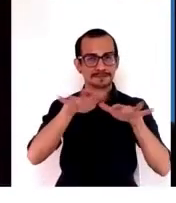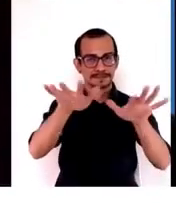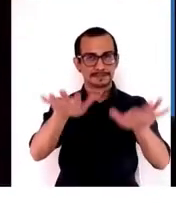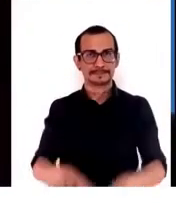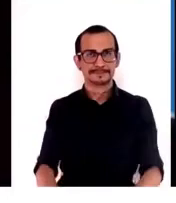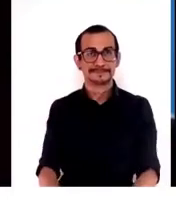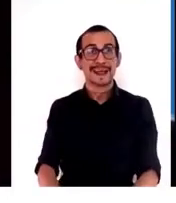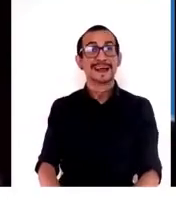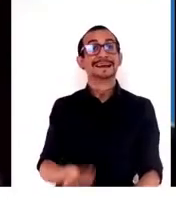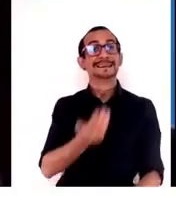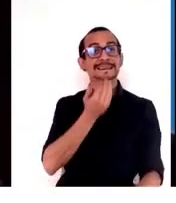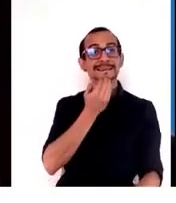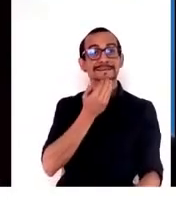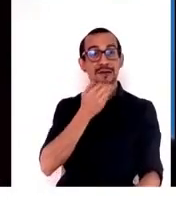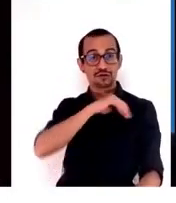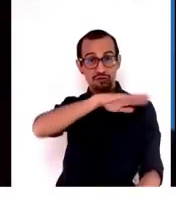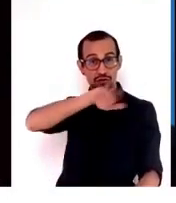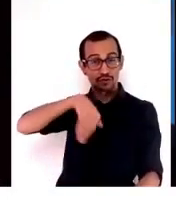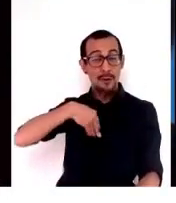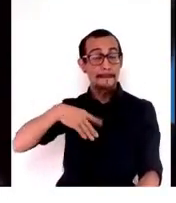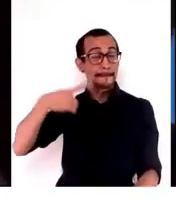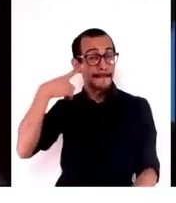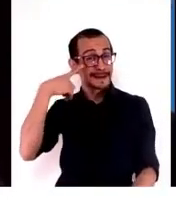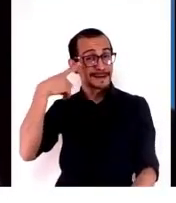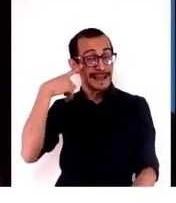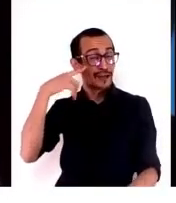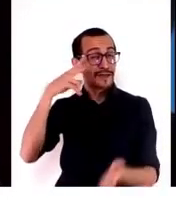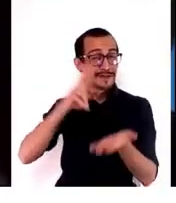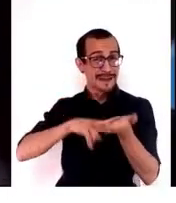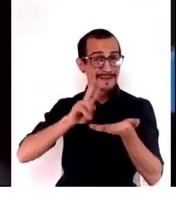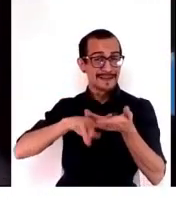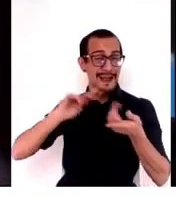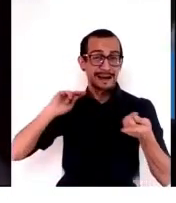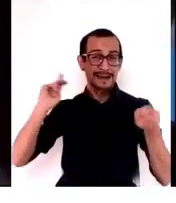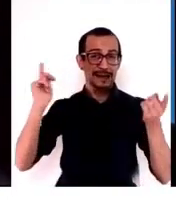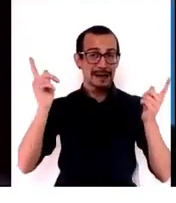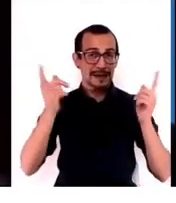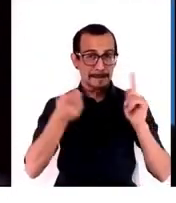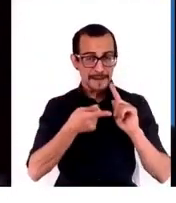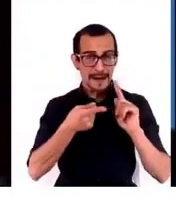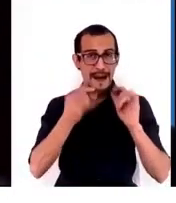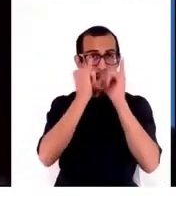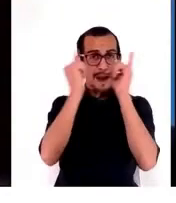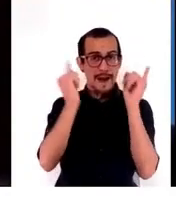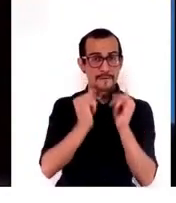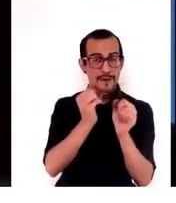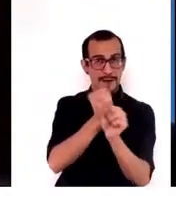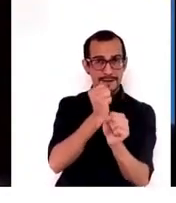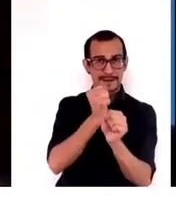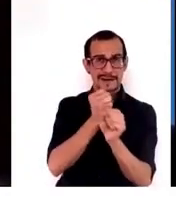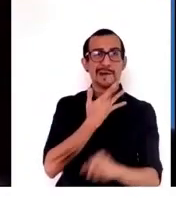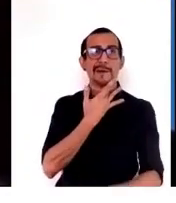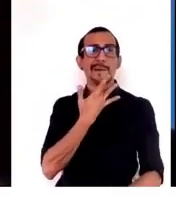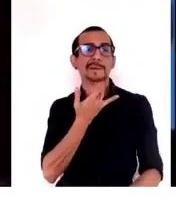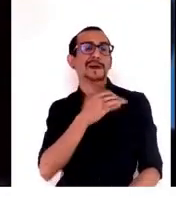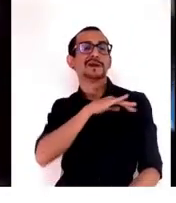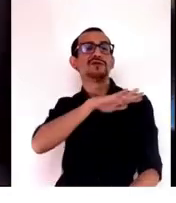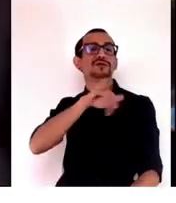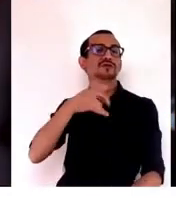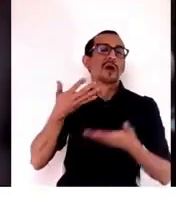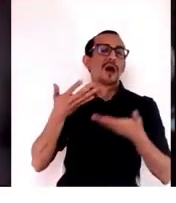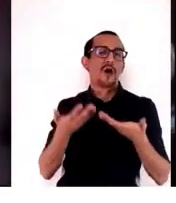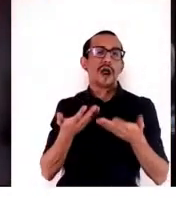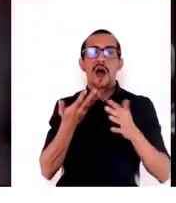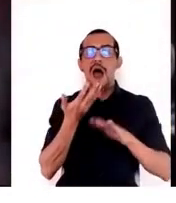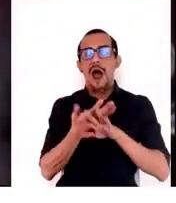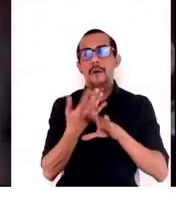Y también lo que estamos pensando es de verdad cambiar el business model. Porque ahora tenemos